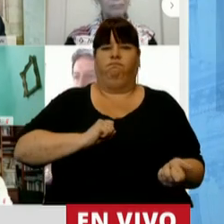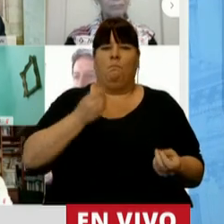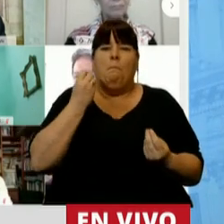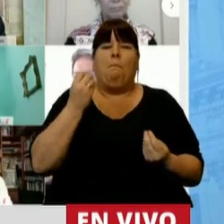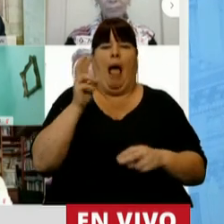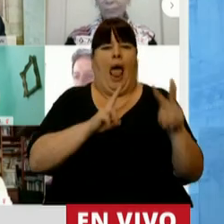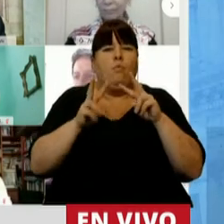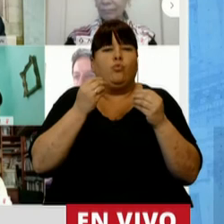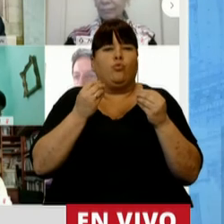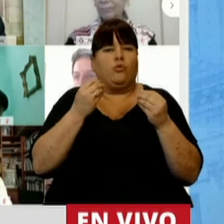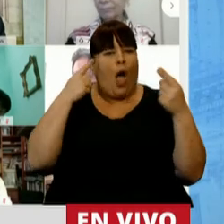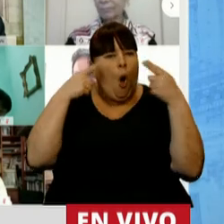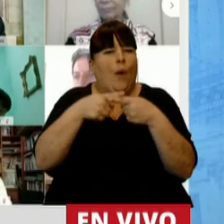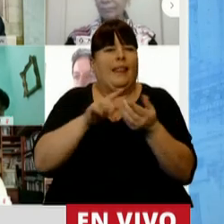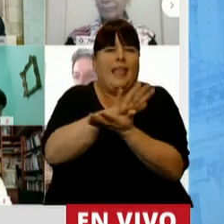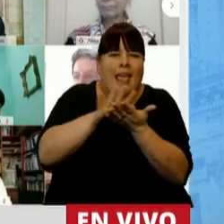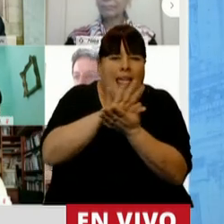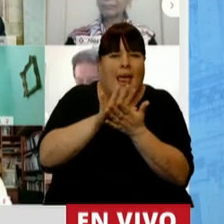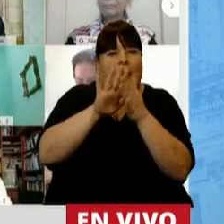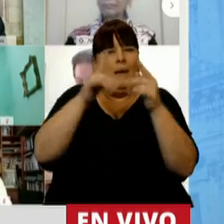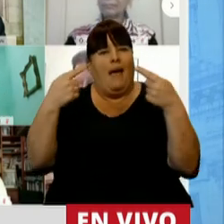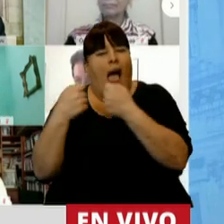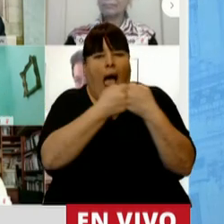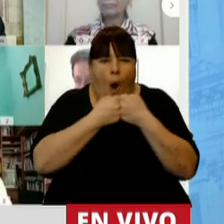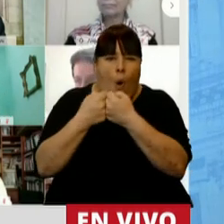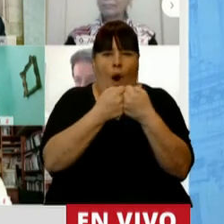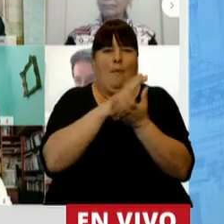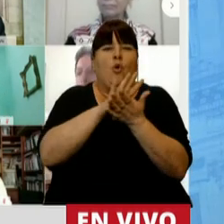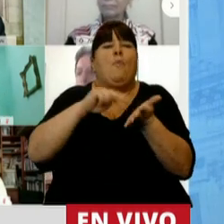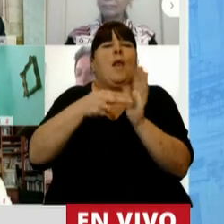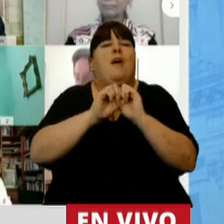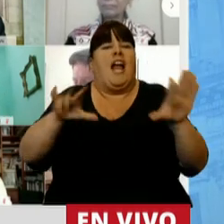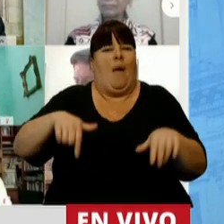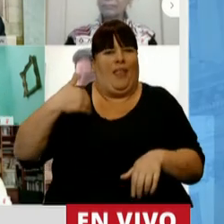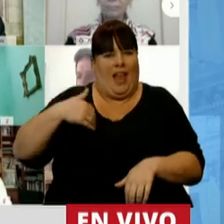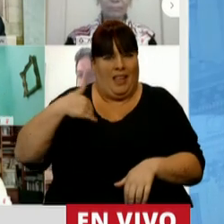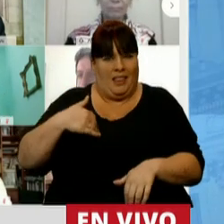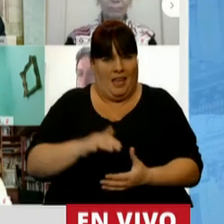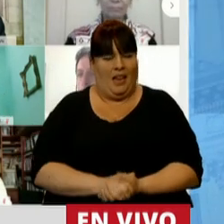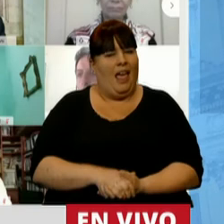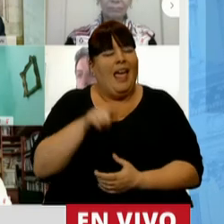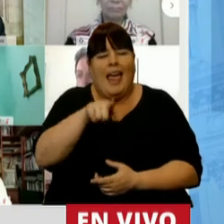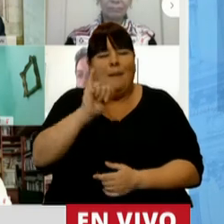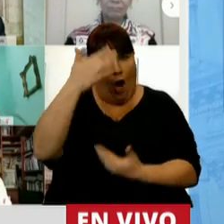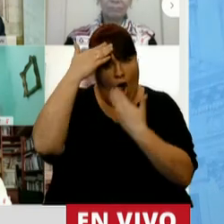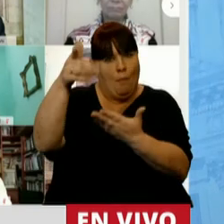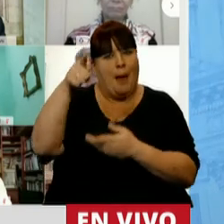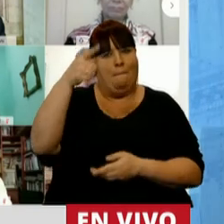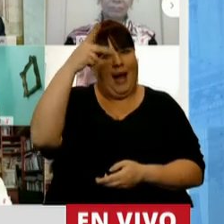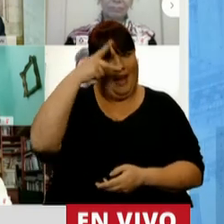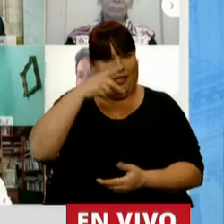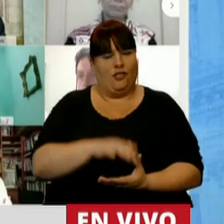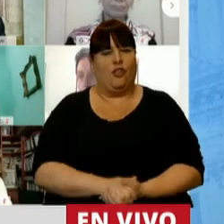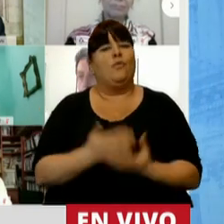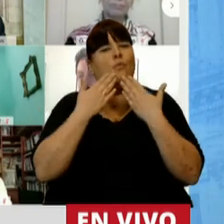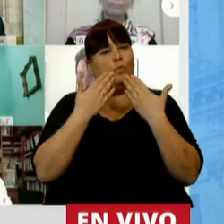buscar verdaderas mesas de acuerdo y de diálogo para resolver los enormes problemas que tiene la Argentina. Ese es el mejor homenaje que le podemos hacer